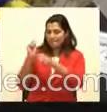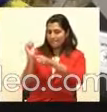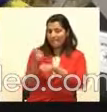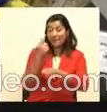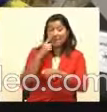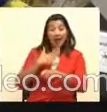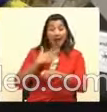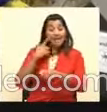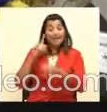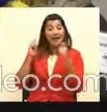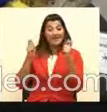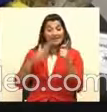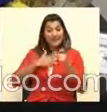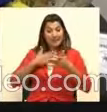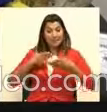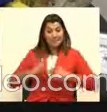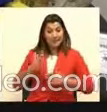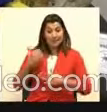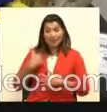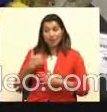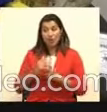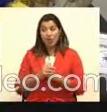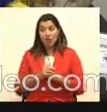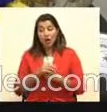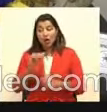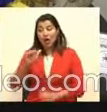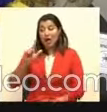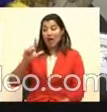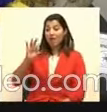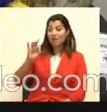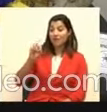y a Luis Alfonso, no sé, Luis, Lucho,